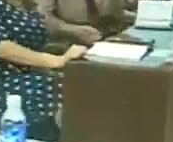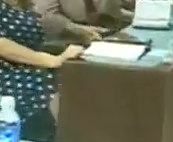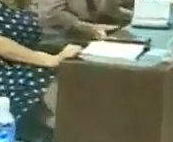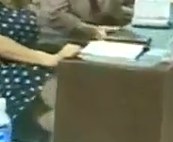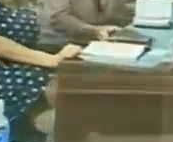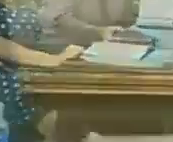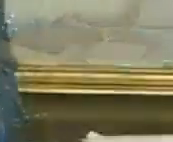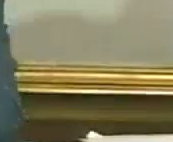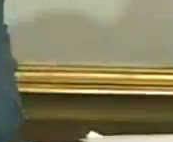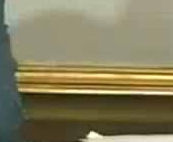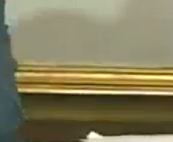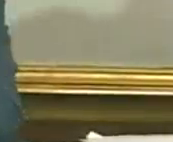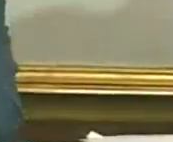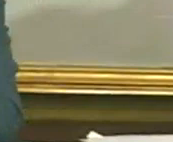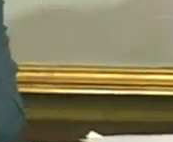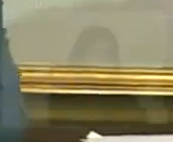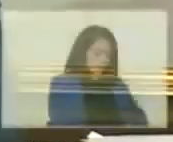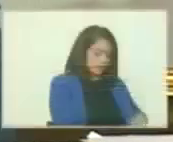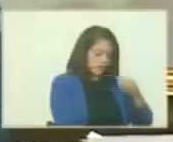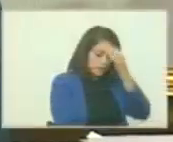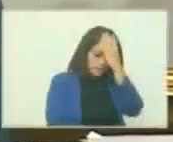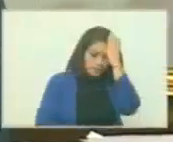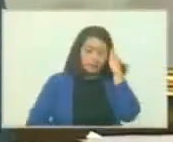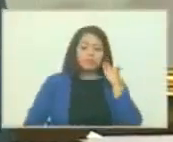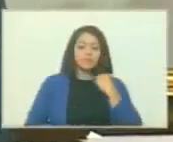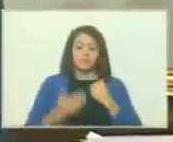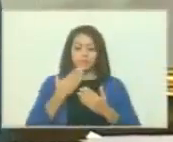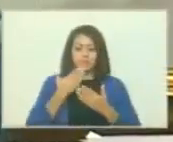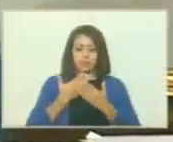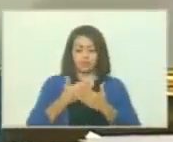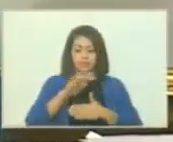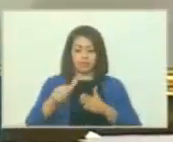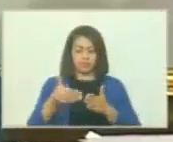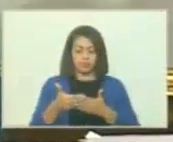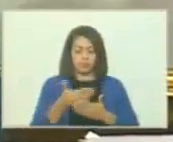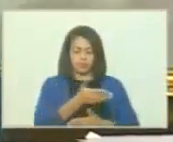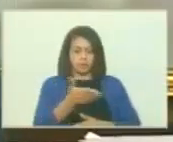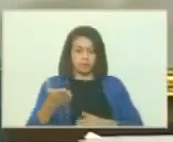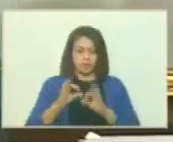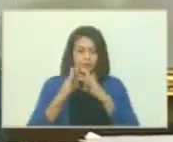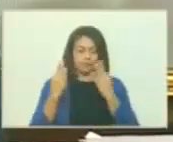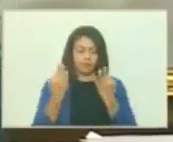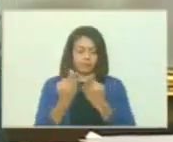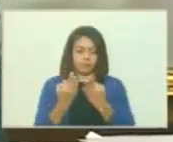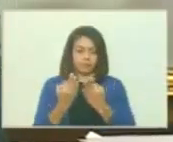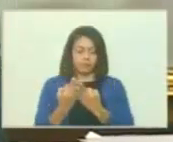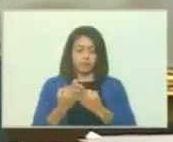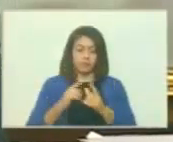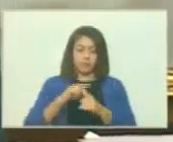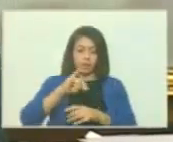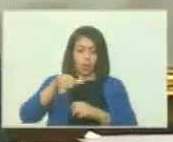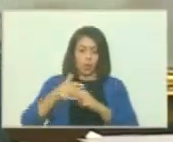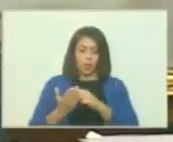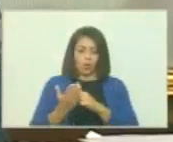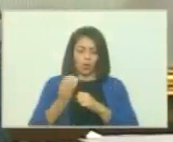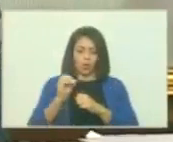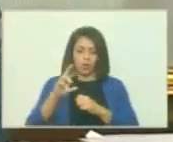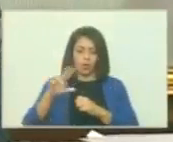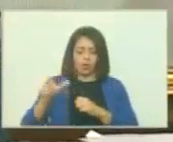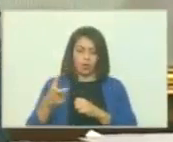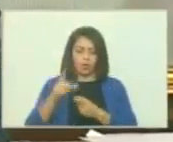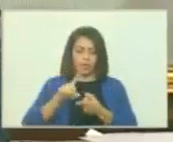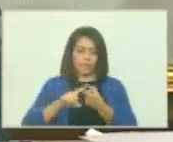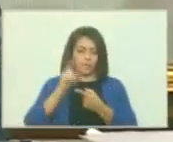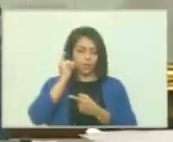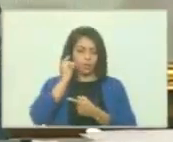Muchísimas gracias, querida diputada. Reciba de parte de los familiares de Jorge Rodríguez, de su esposa